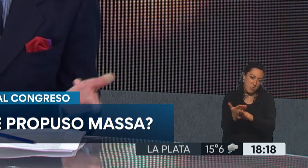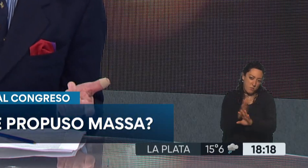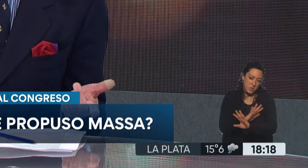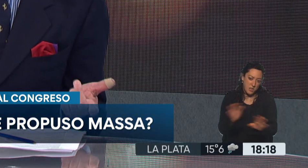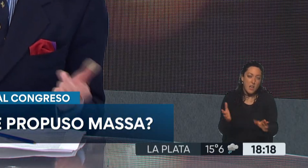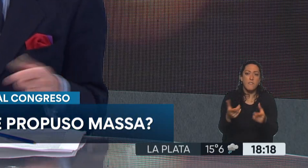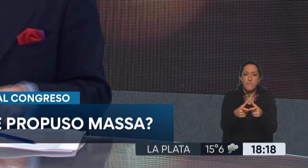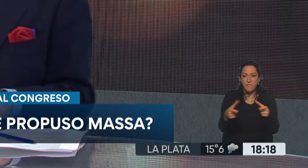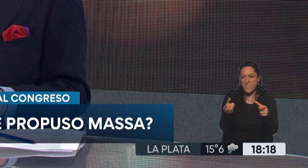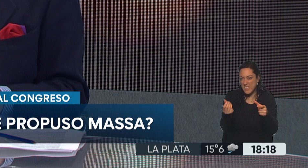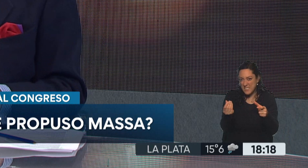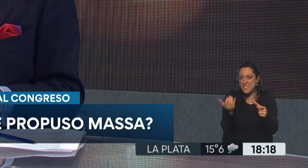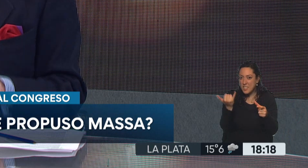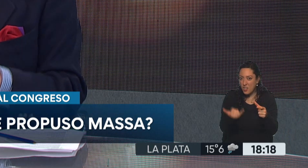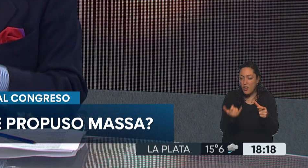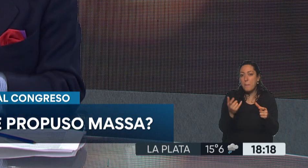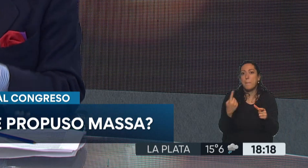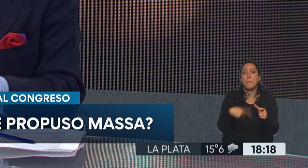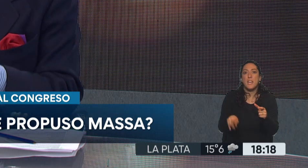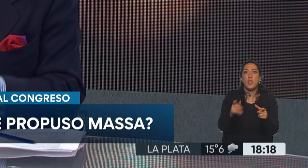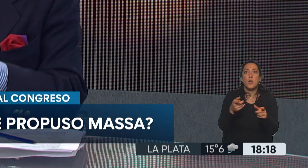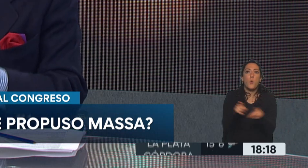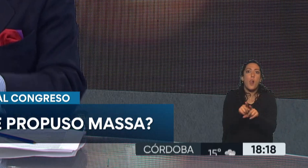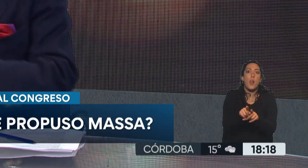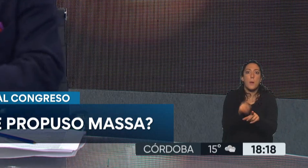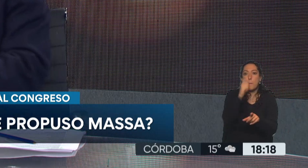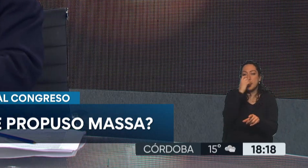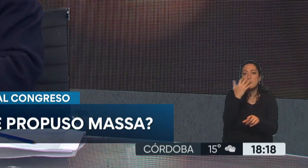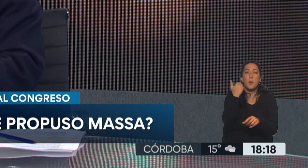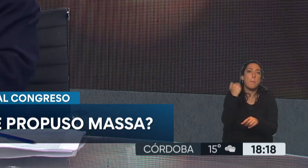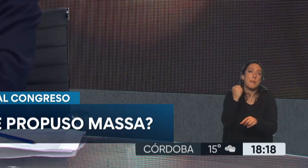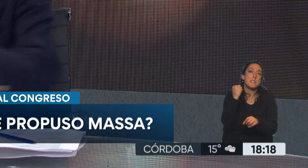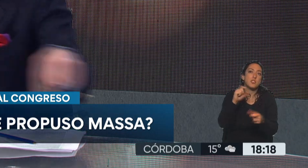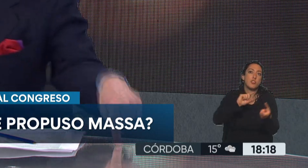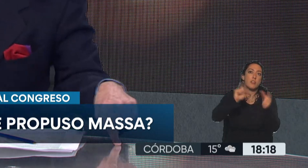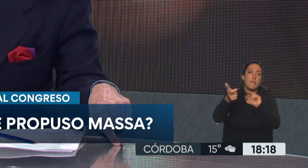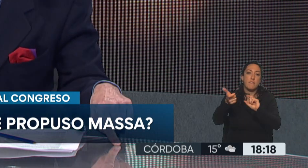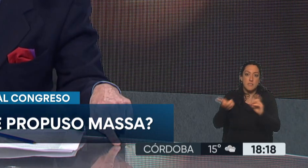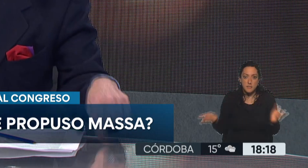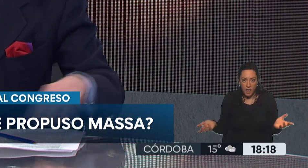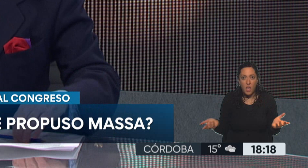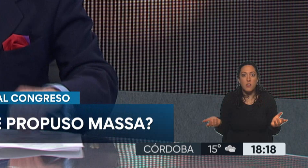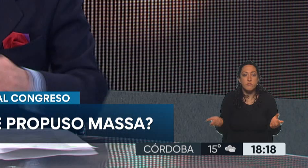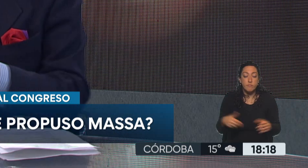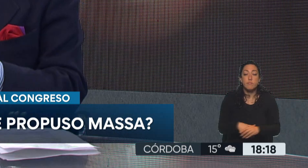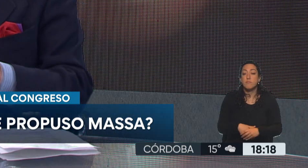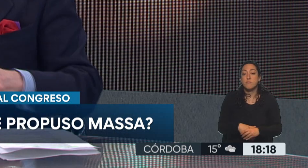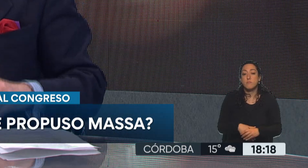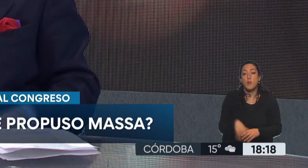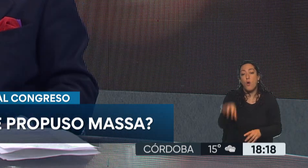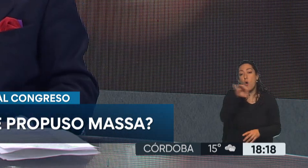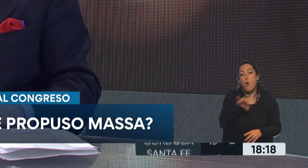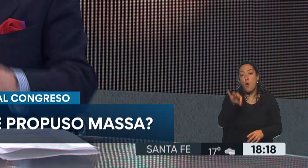físico. Pero vos haces una transferencia y transfiero 25 pesos de tal lado a tal lado. Ahora, quiero